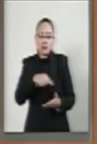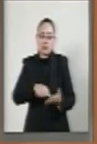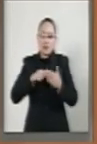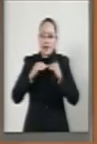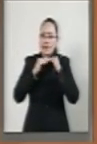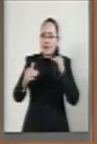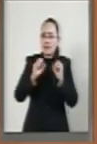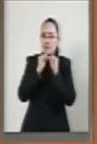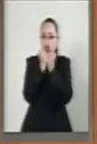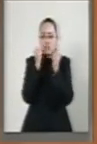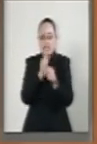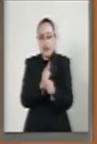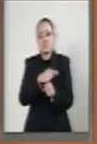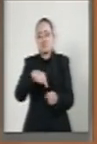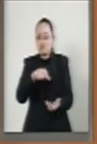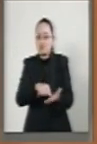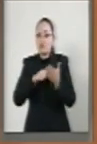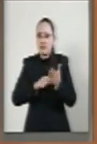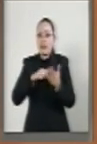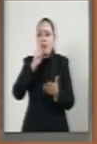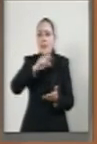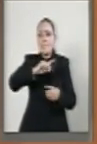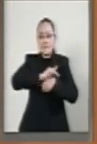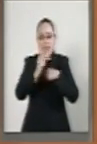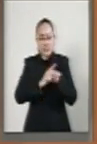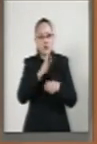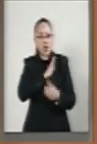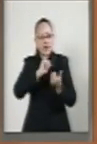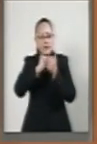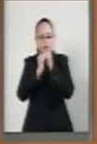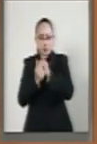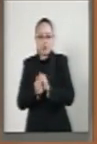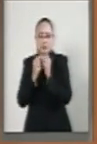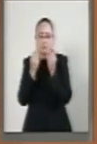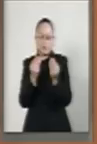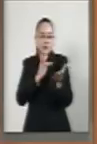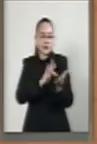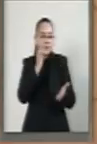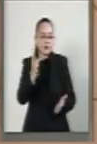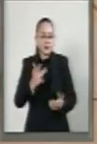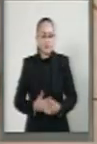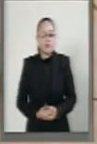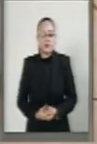equidad social que permita transformar a nuestro país. Muchas gracias.